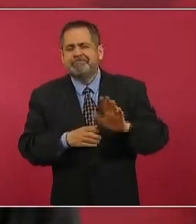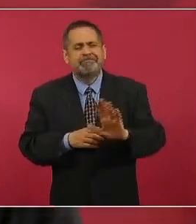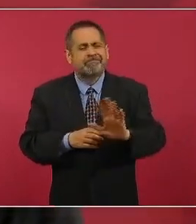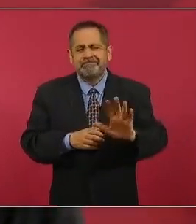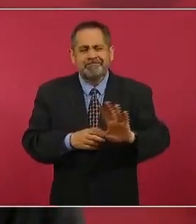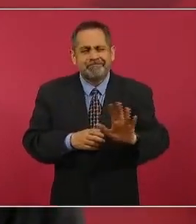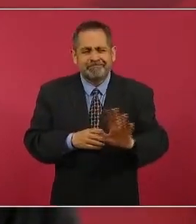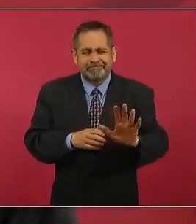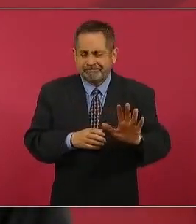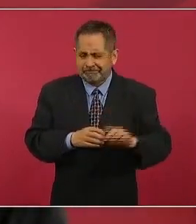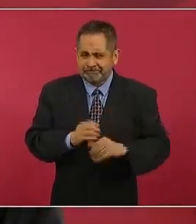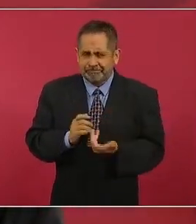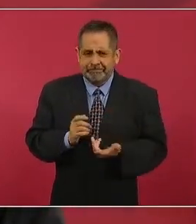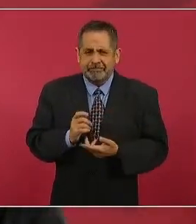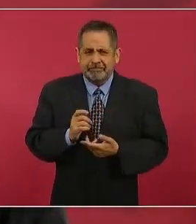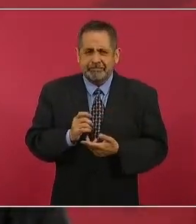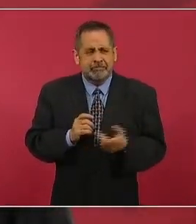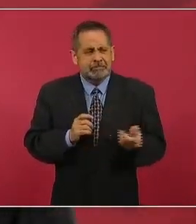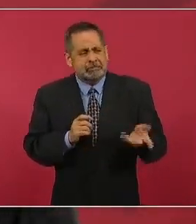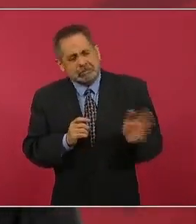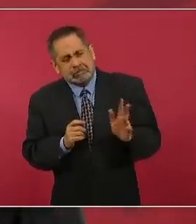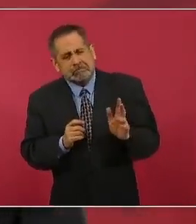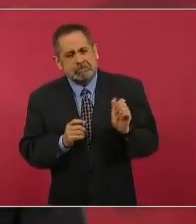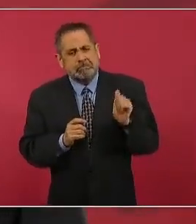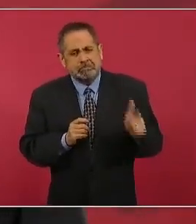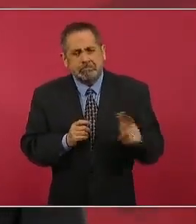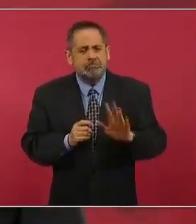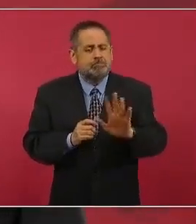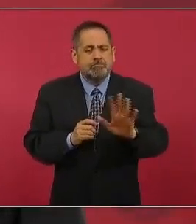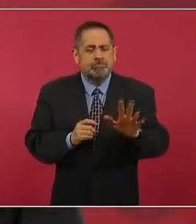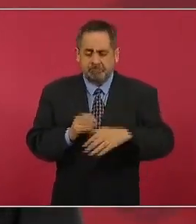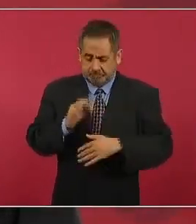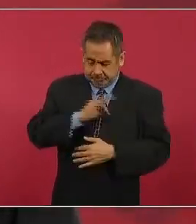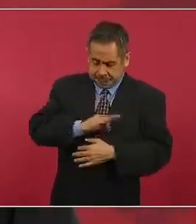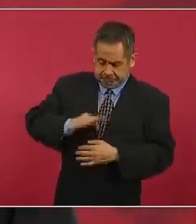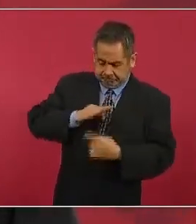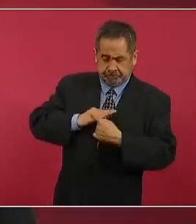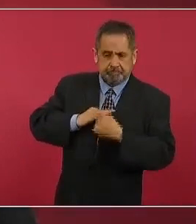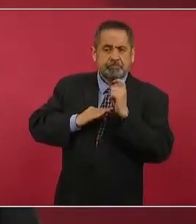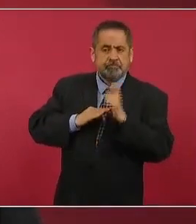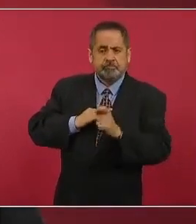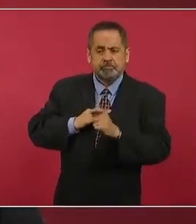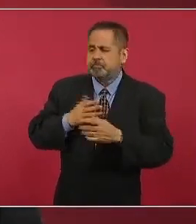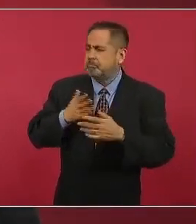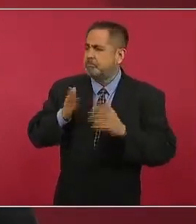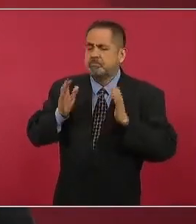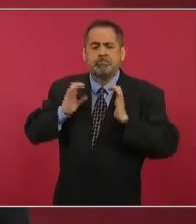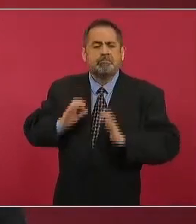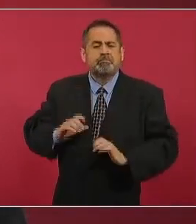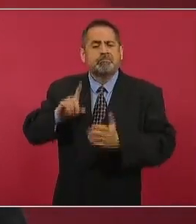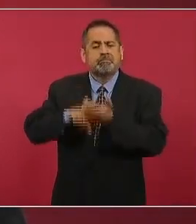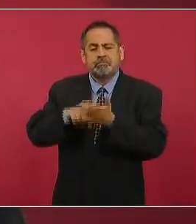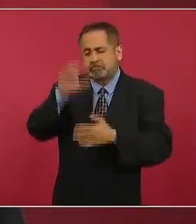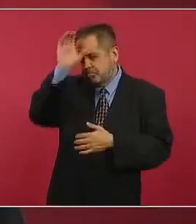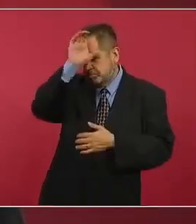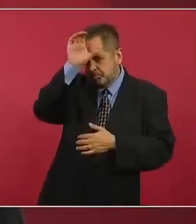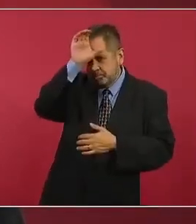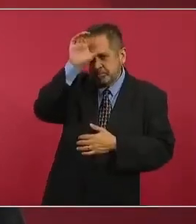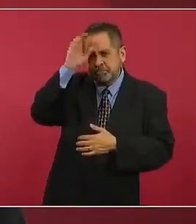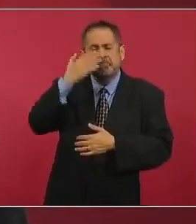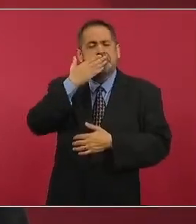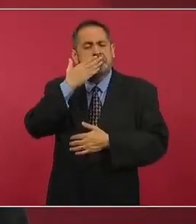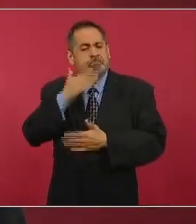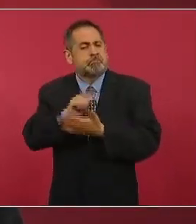o no sólo es eso sino estar bien con nosotros mismos con nuestra